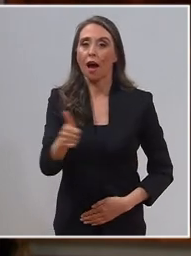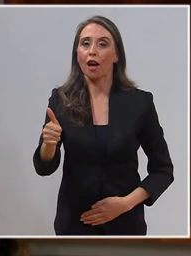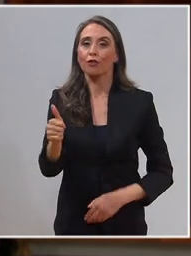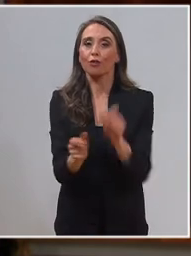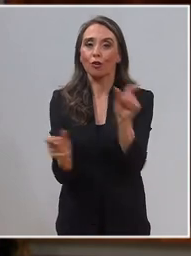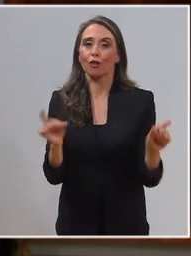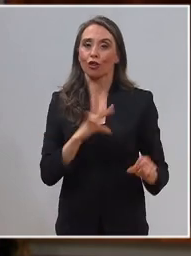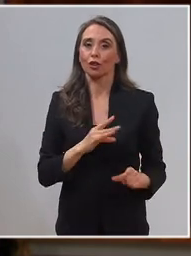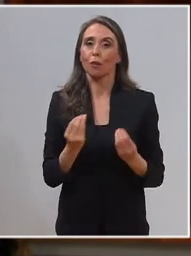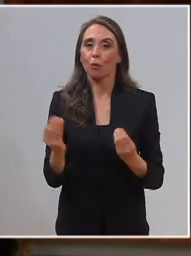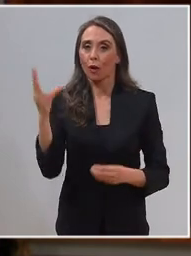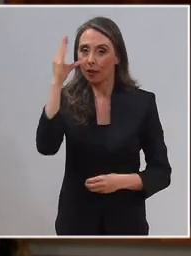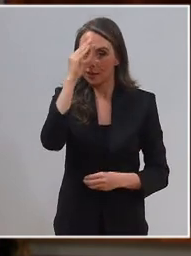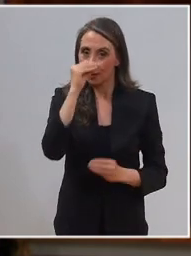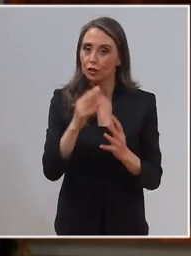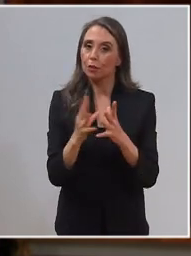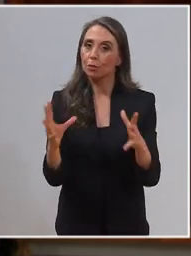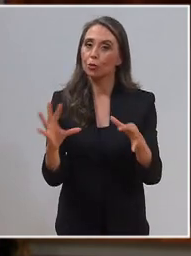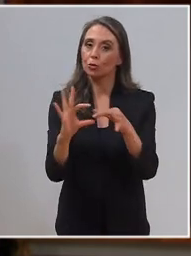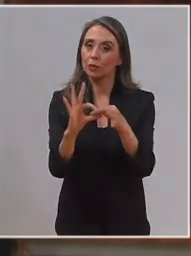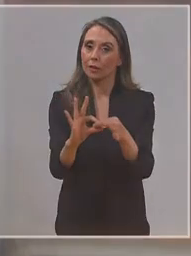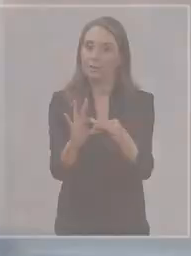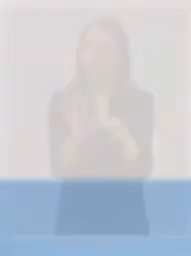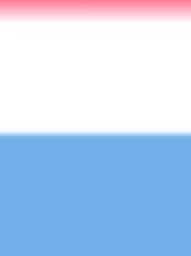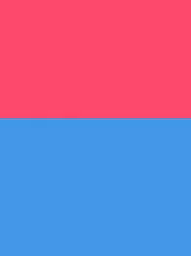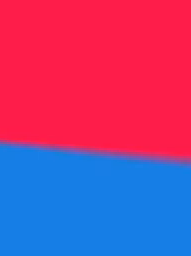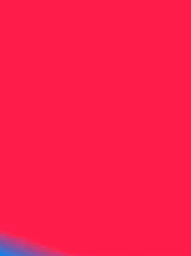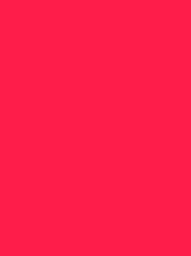chilenos. Buenas noches y muchas gracias.